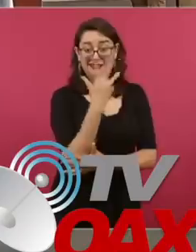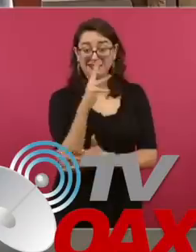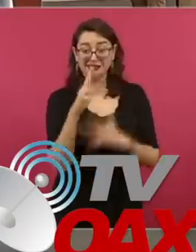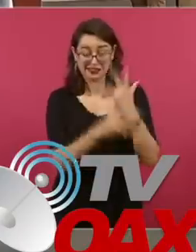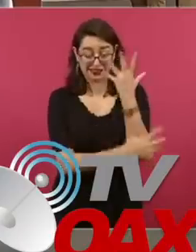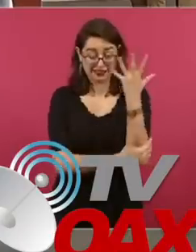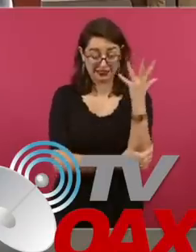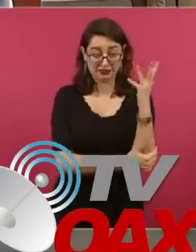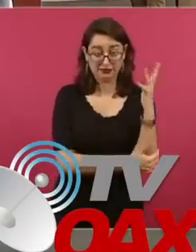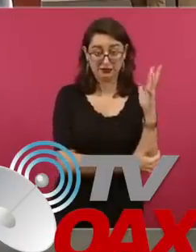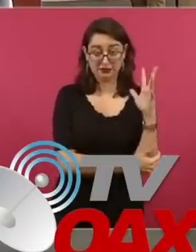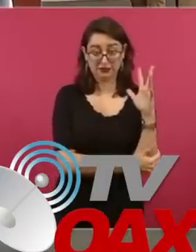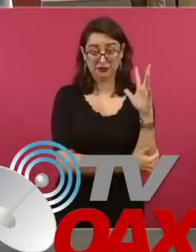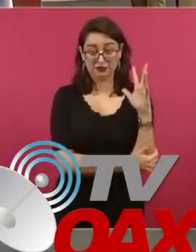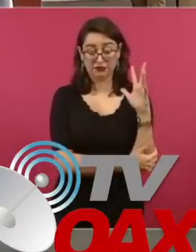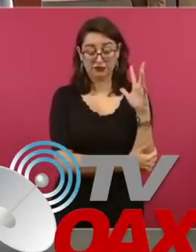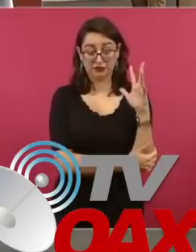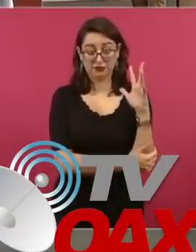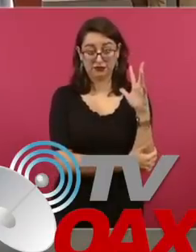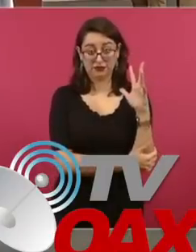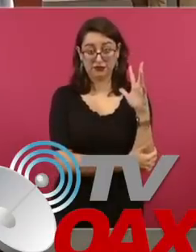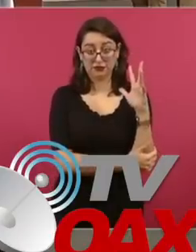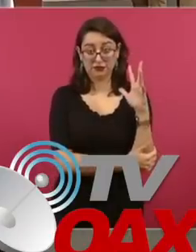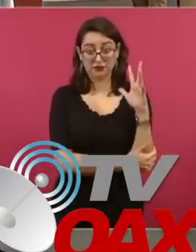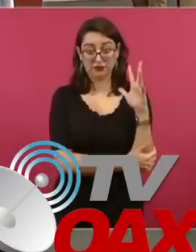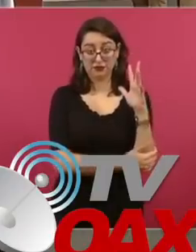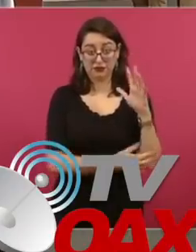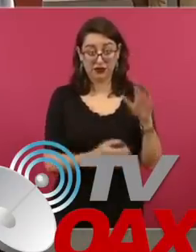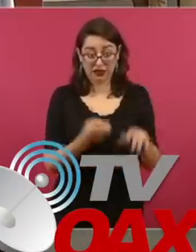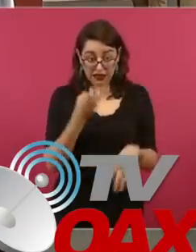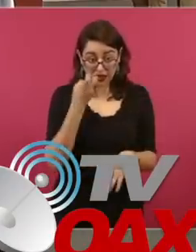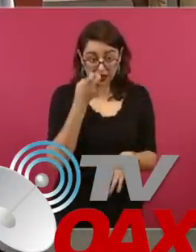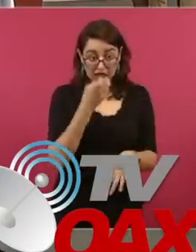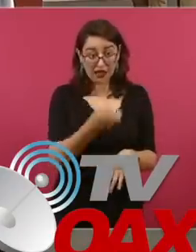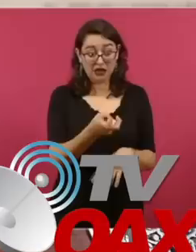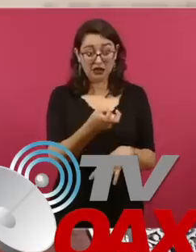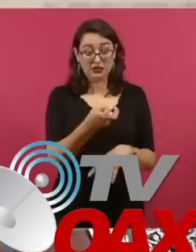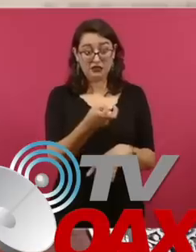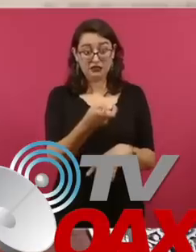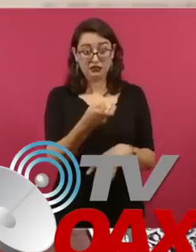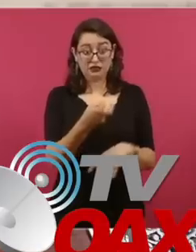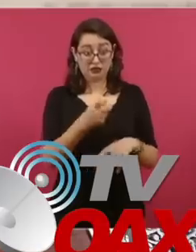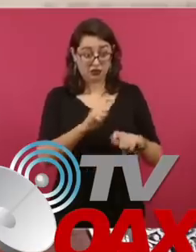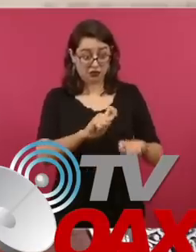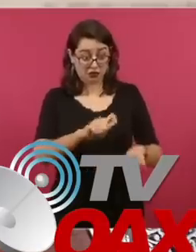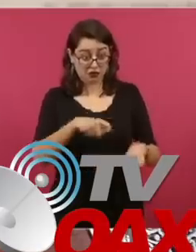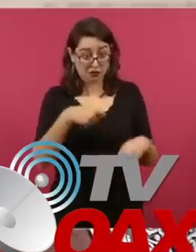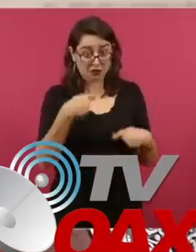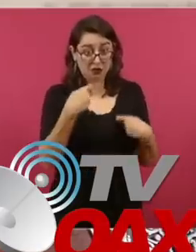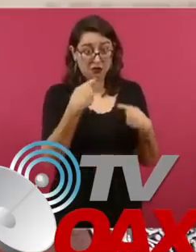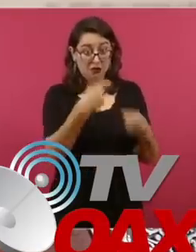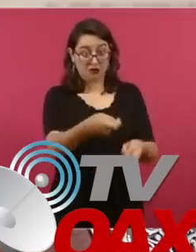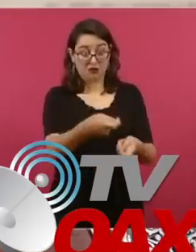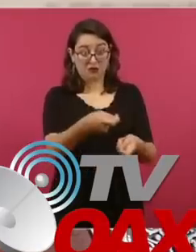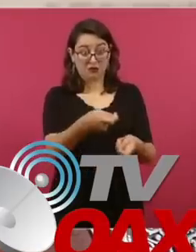Eso no se puede conceder o concesionar para banco.